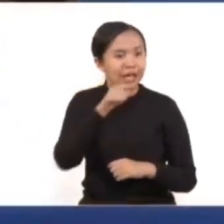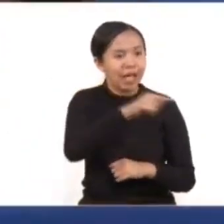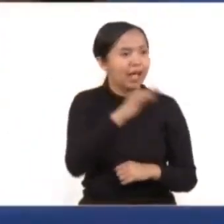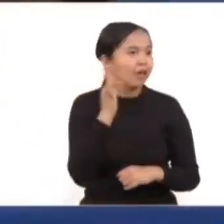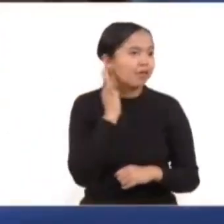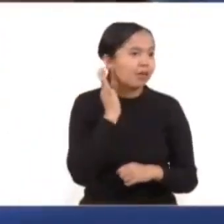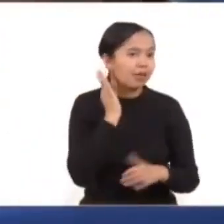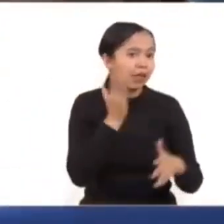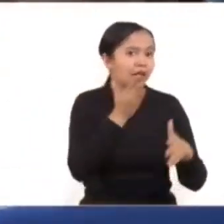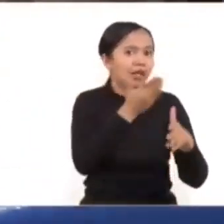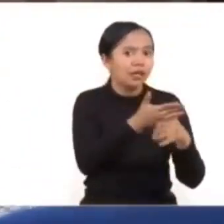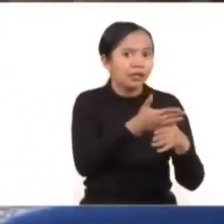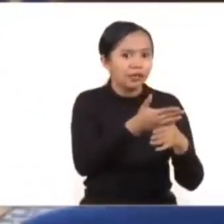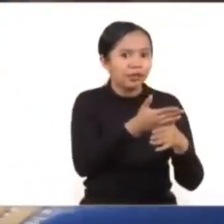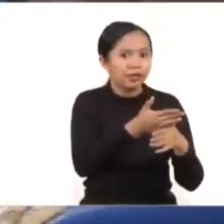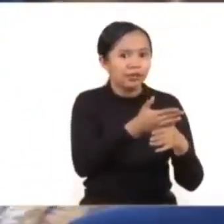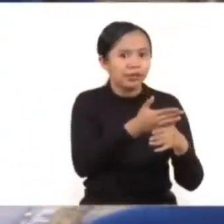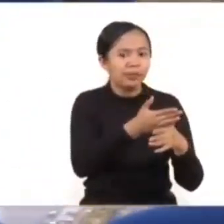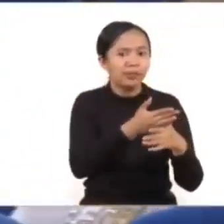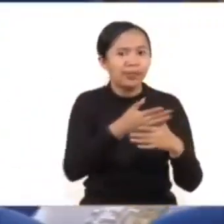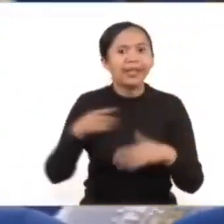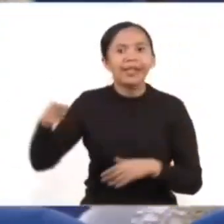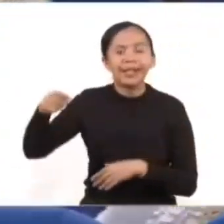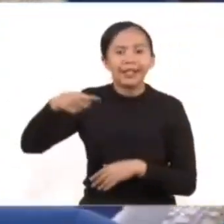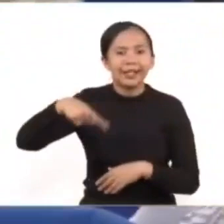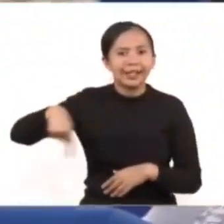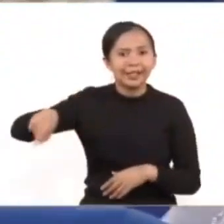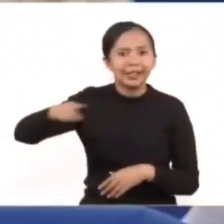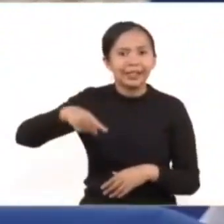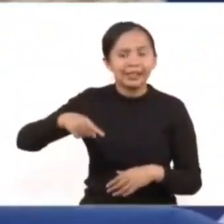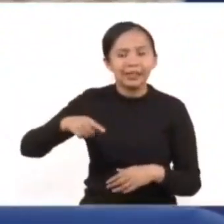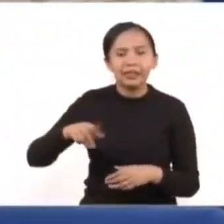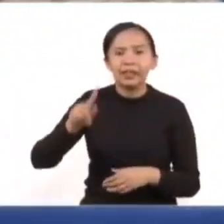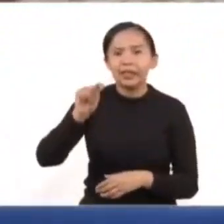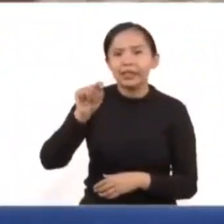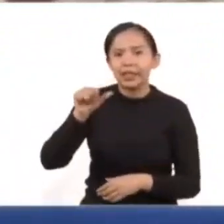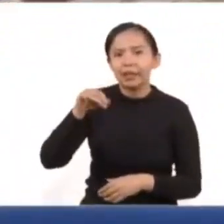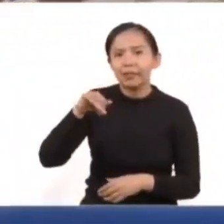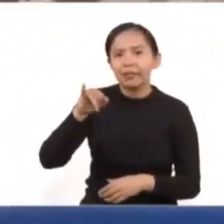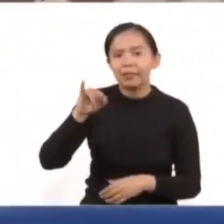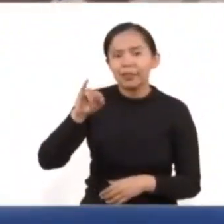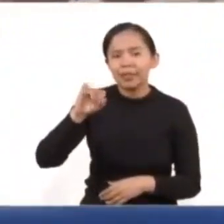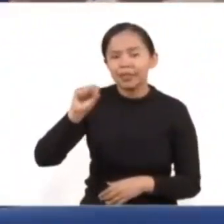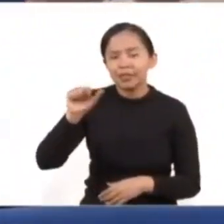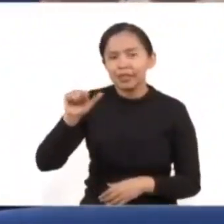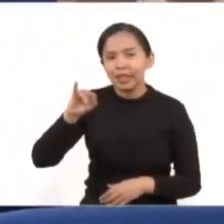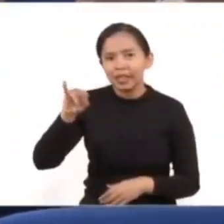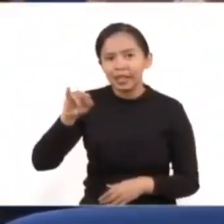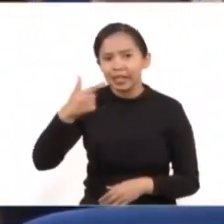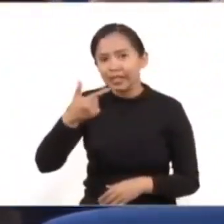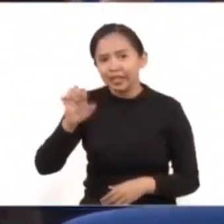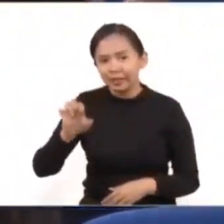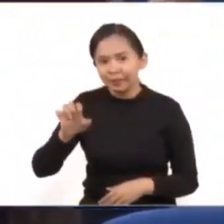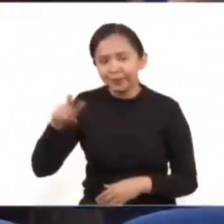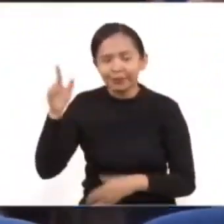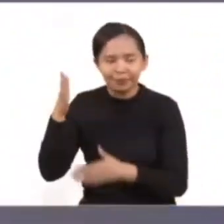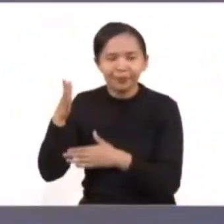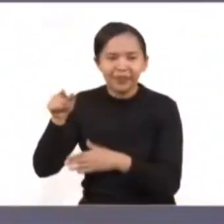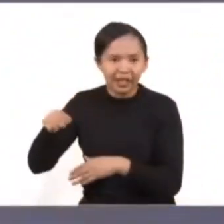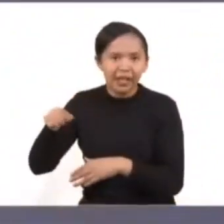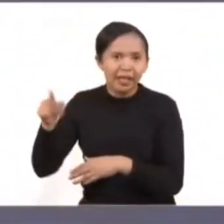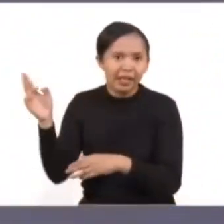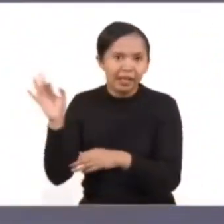la fiscalía se les aplique un tamizaje, porque tenemos el deber de proteger